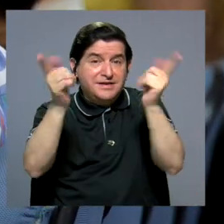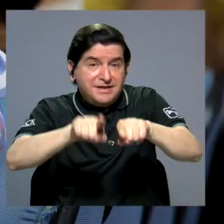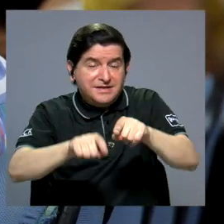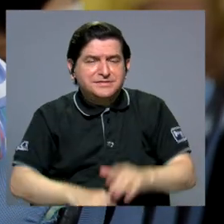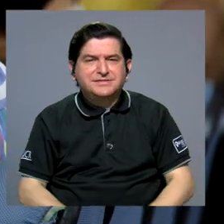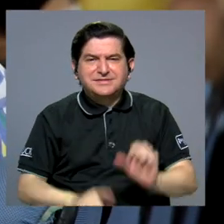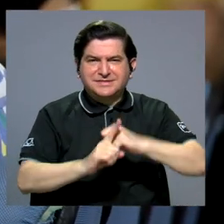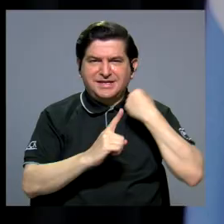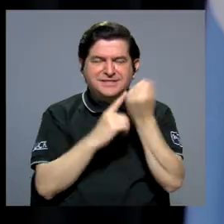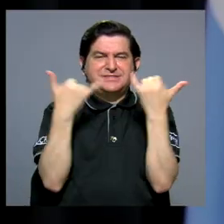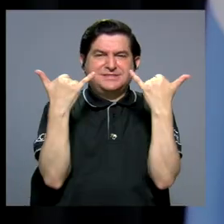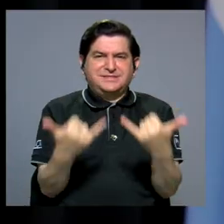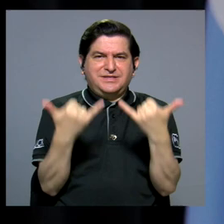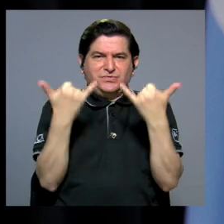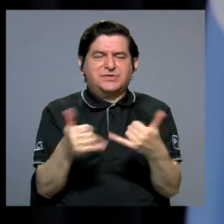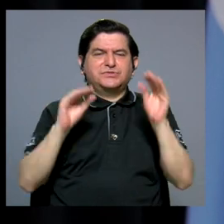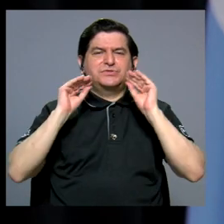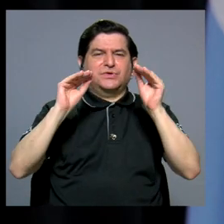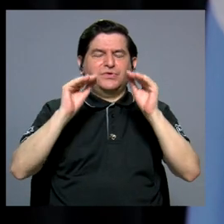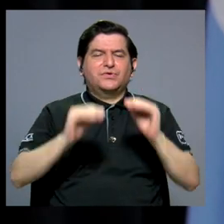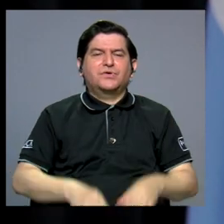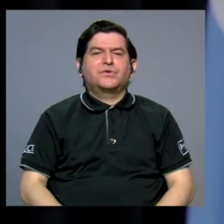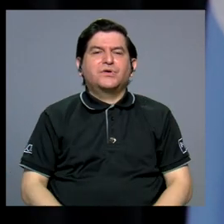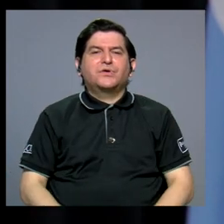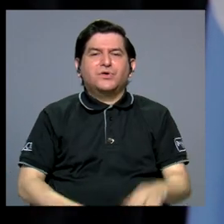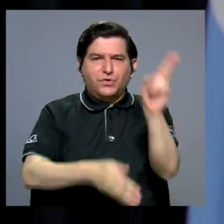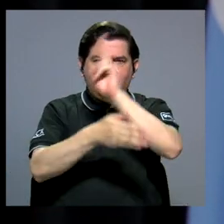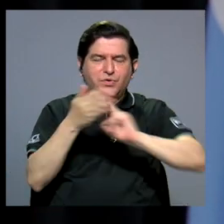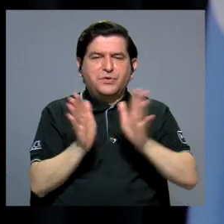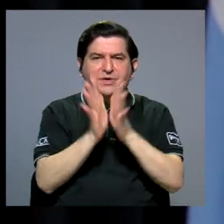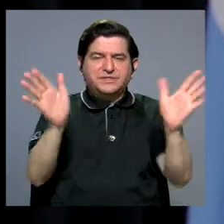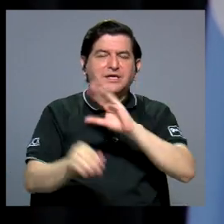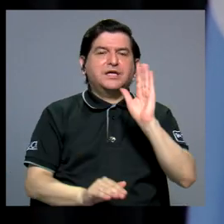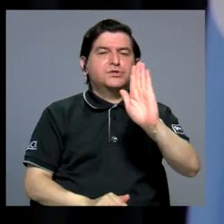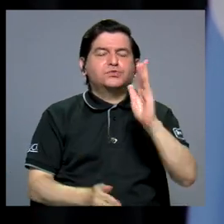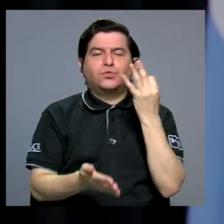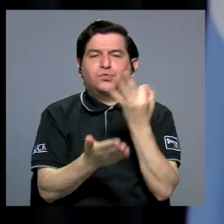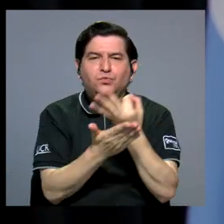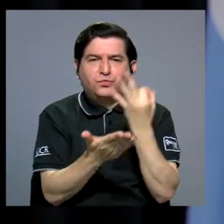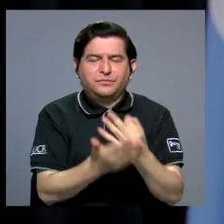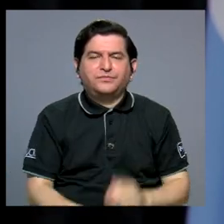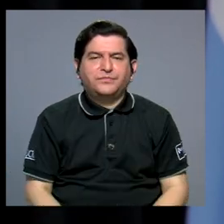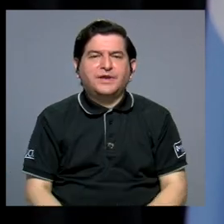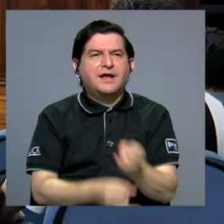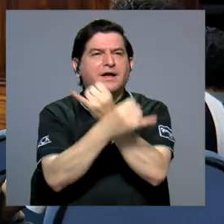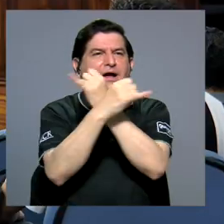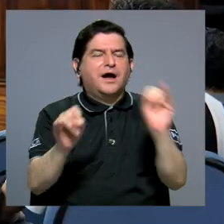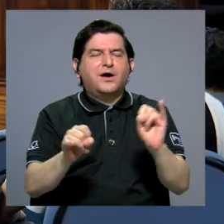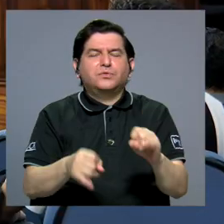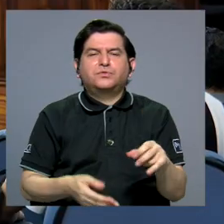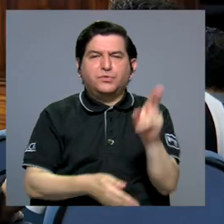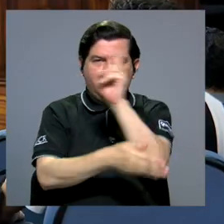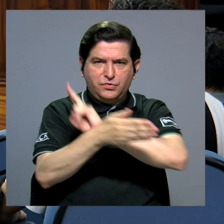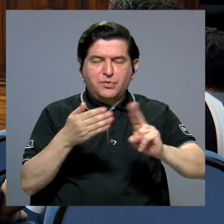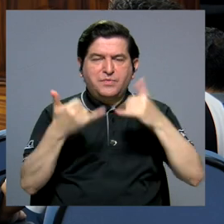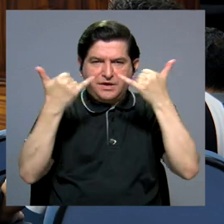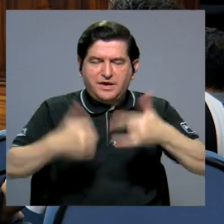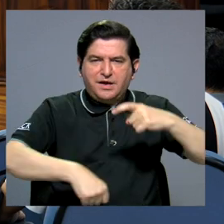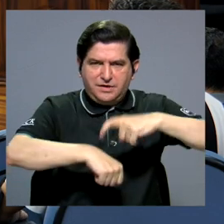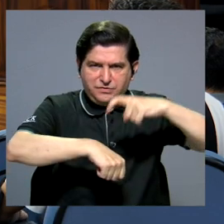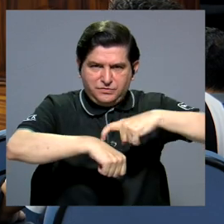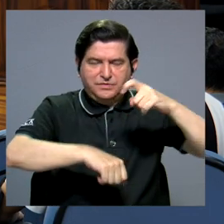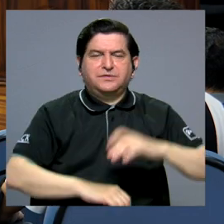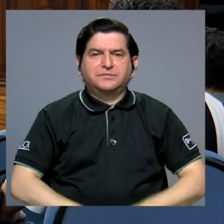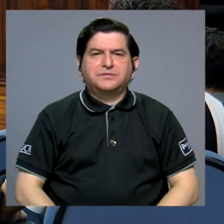En este caso, sobre la situación actual de la educación superior pública y su financiamiento. La autonomía universitaria en estos